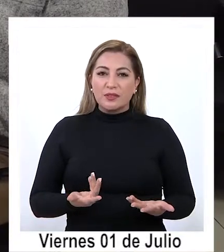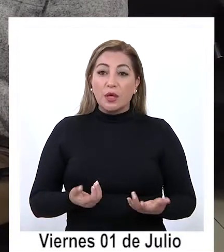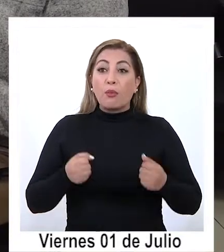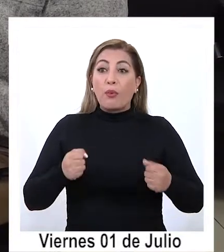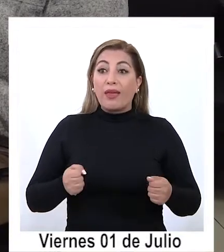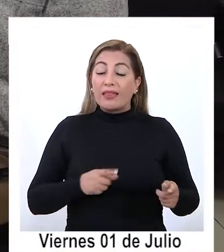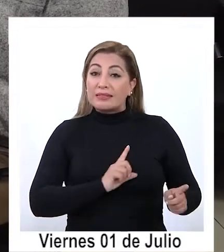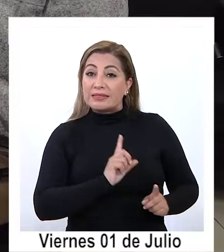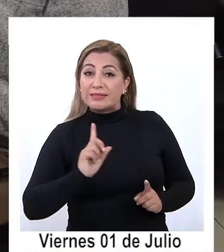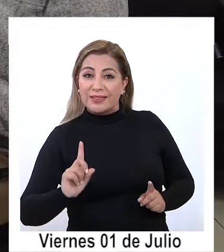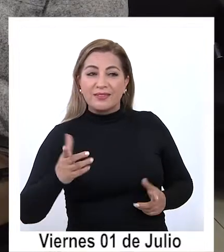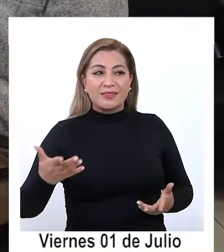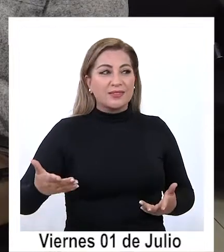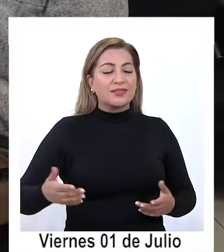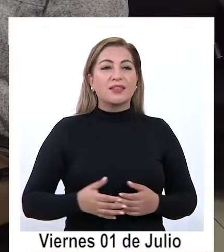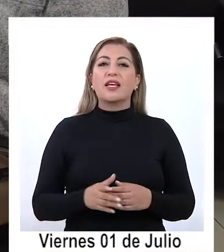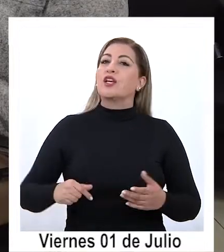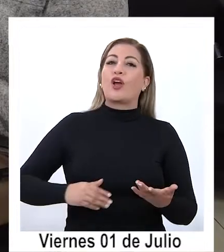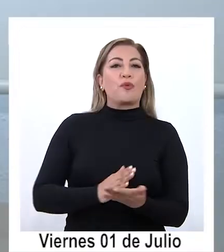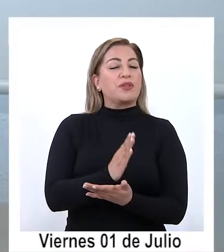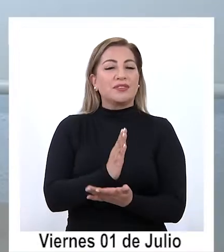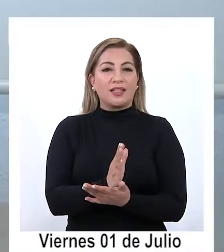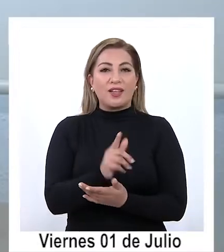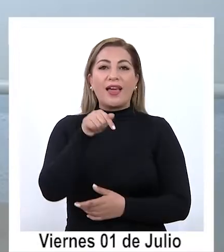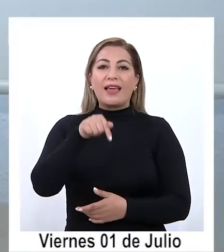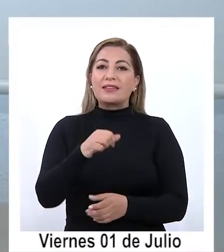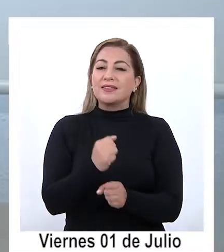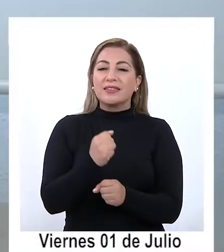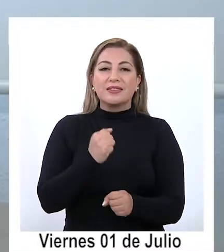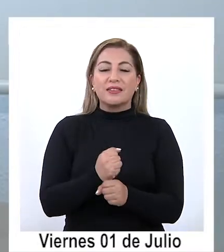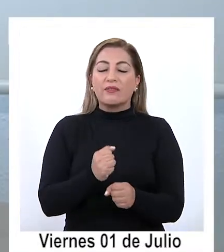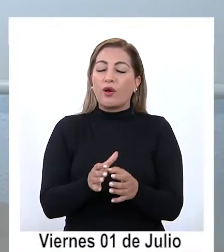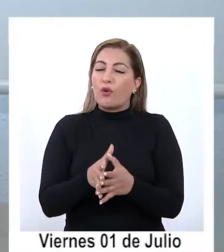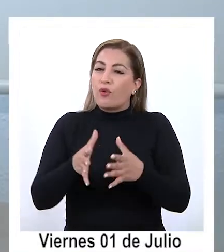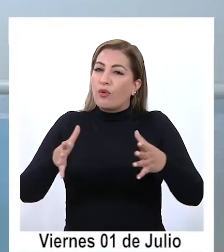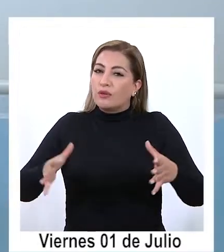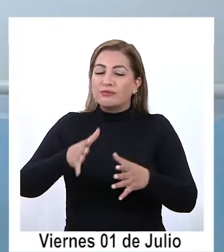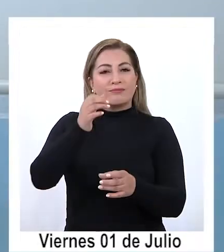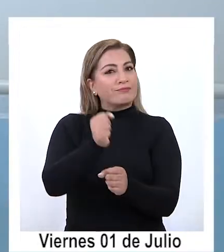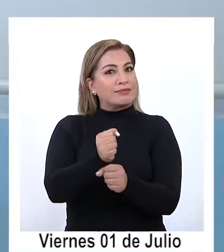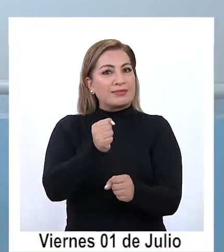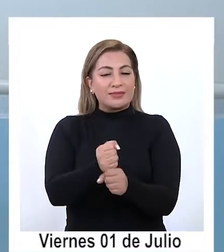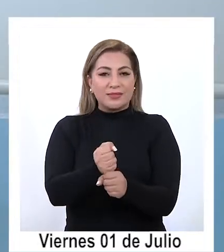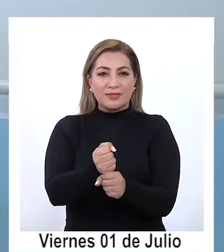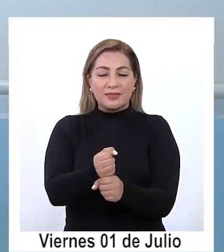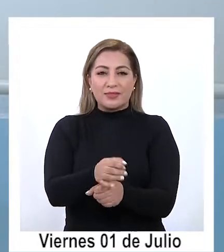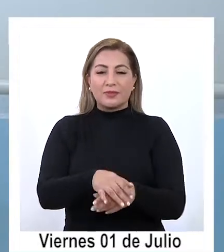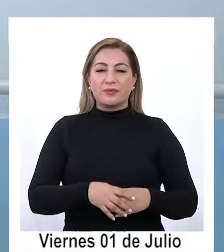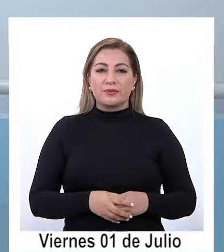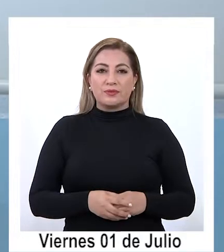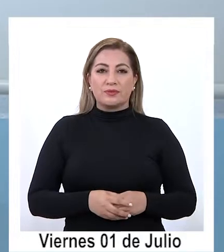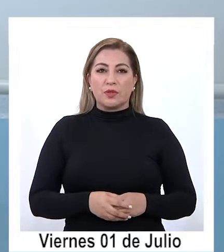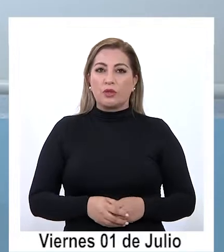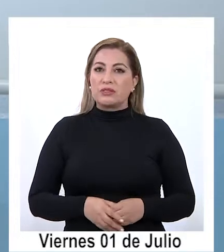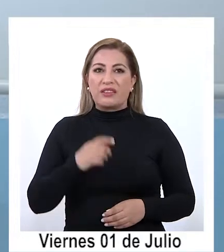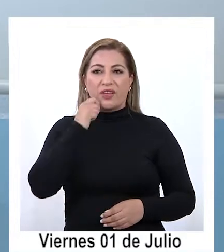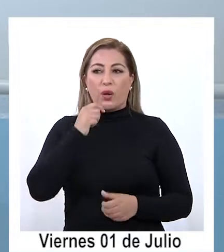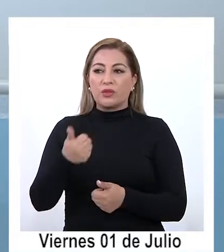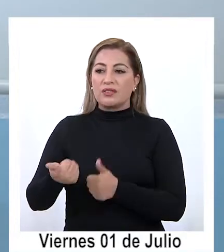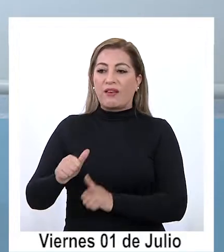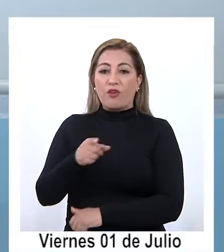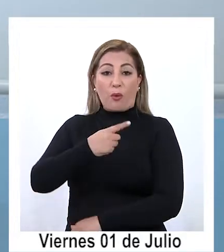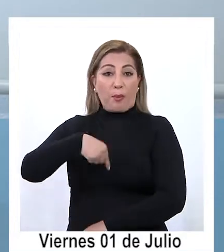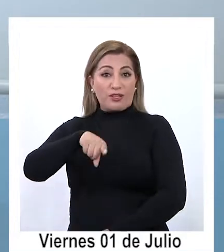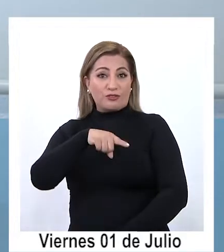recibir, iniciando cierto, este trabajo tan arduo, esta tarea tan desafiante para